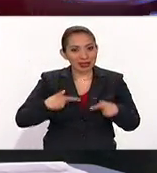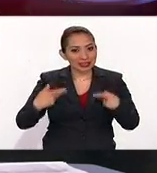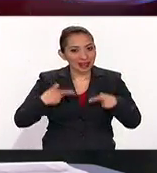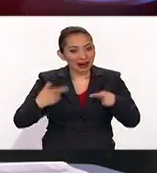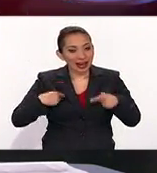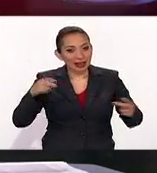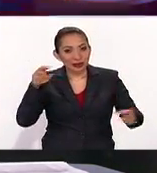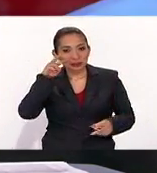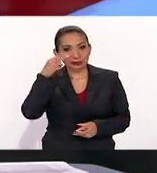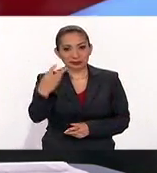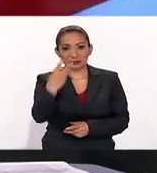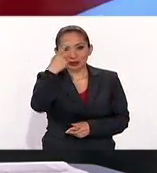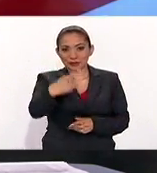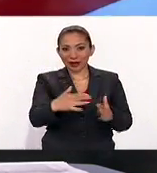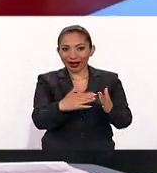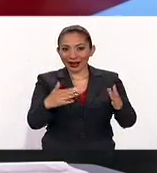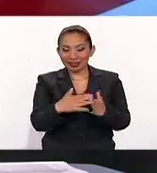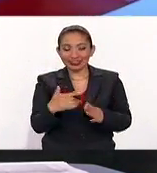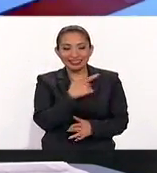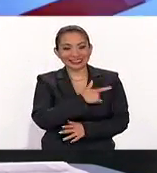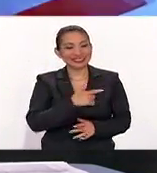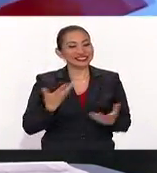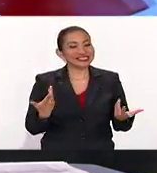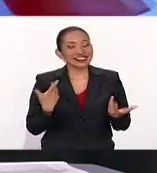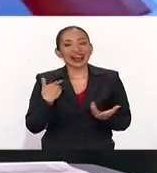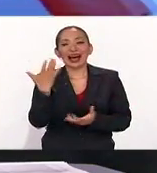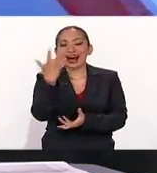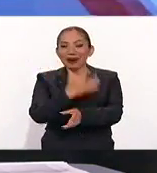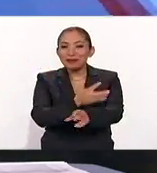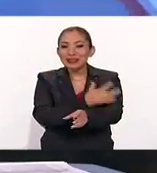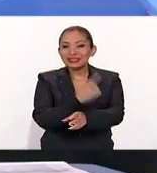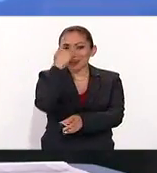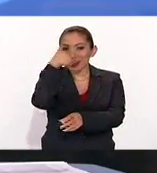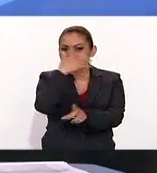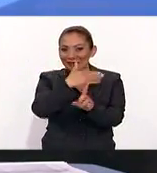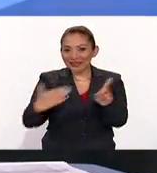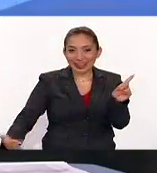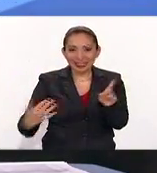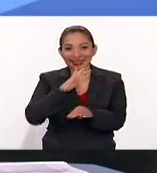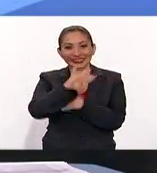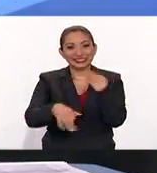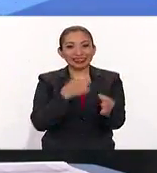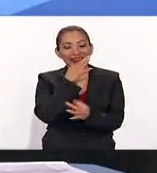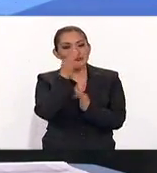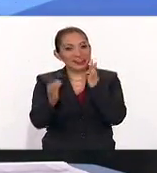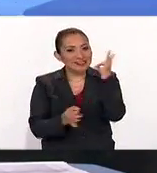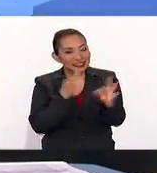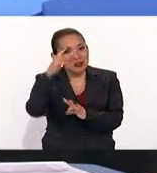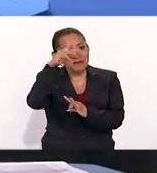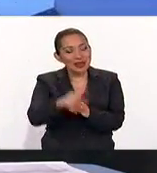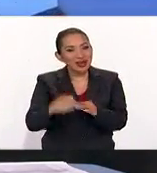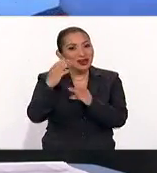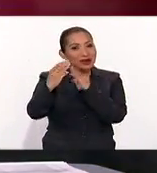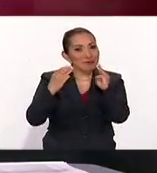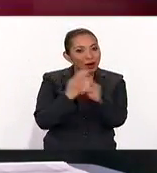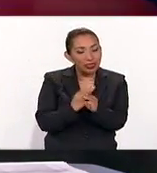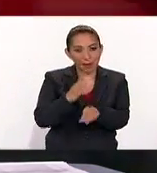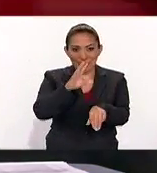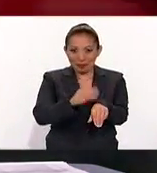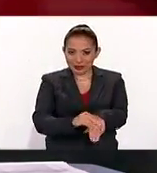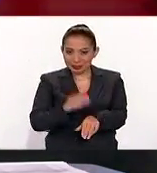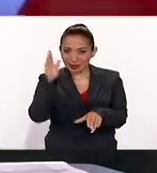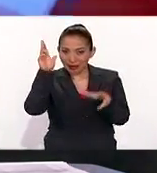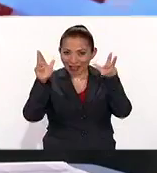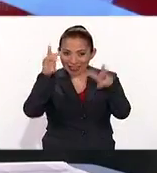quienes nos ven desde sus hogares. Es un placer estar con ustedes. Acompáñenos durante esta hora y media con toda la información de México y el mundo. Permítanme